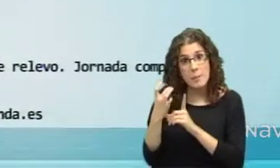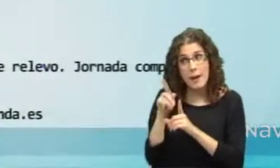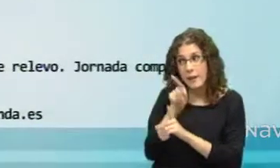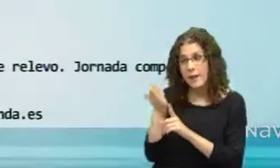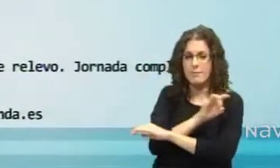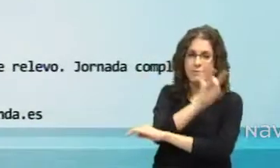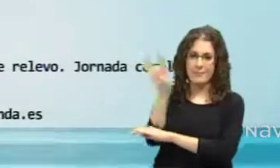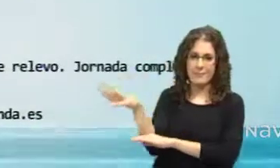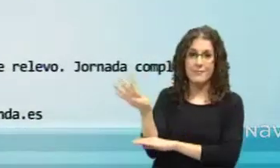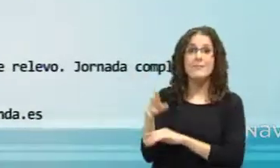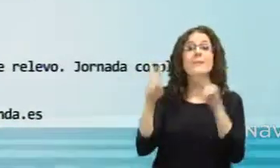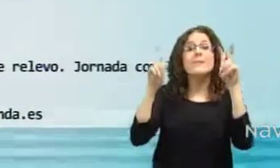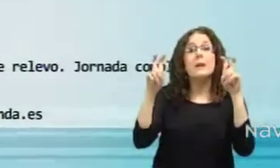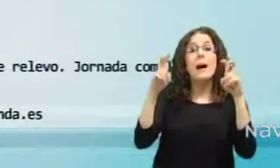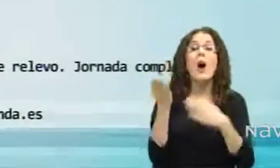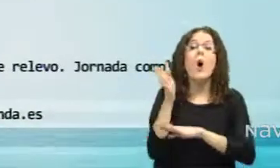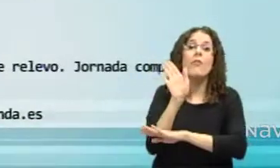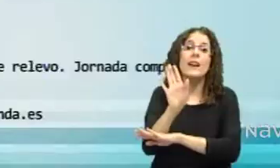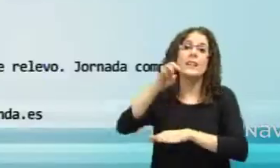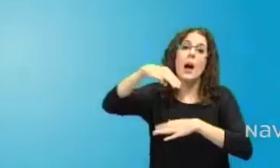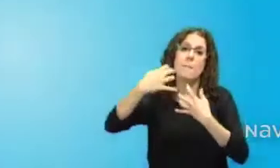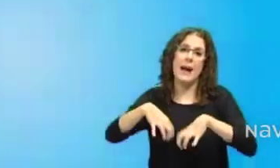indicando en la referencia oferta maquinista.